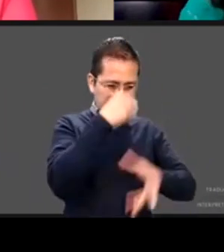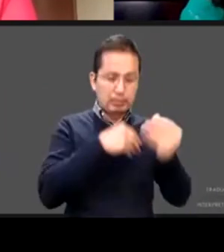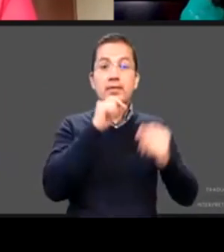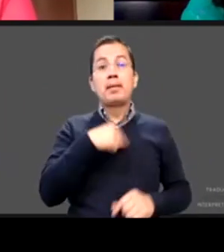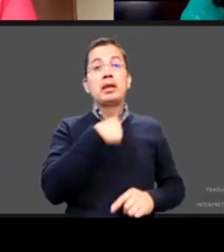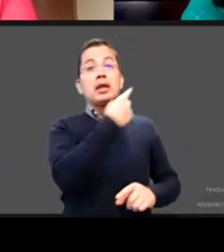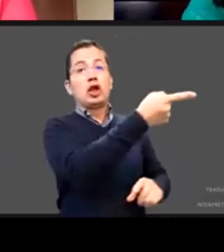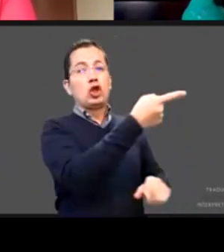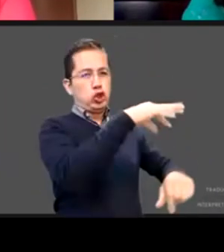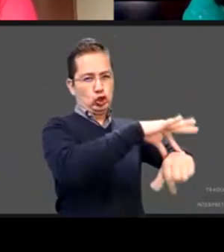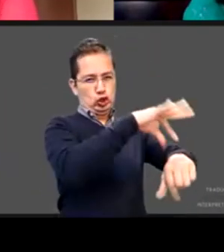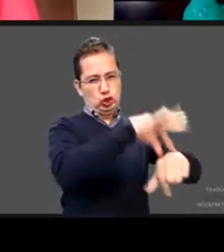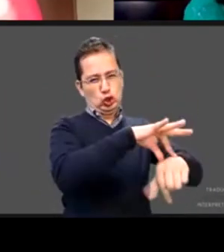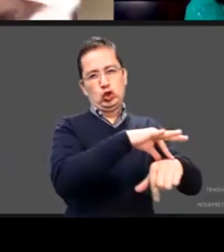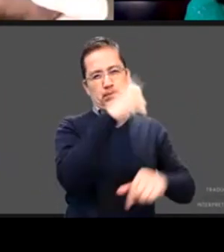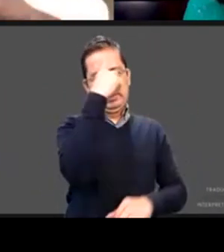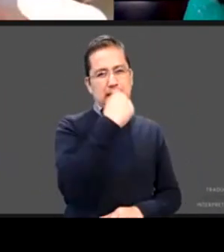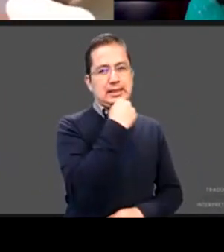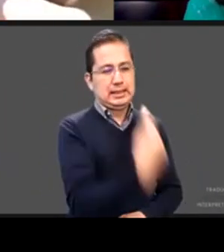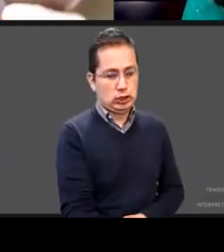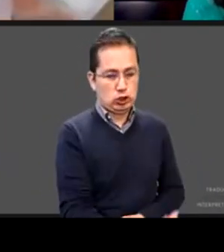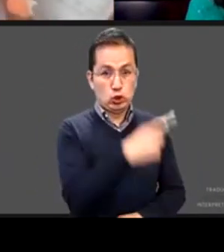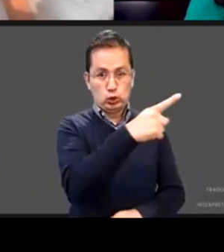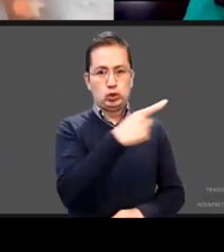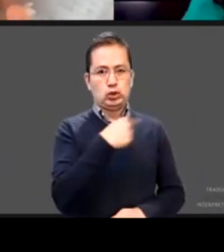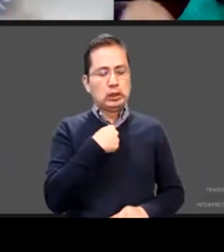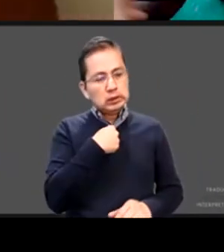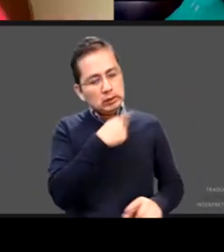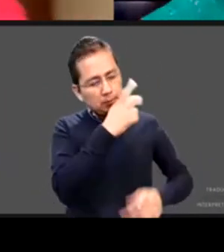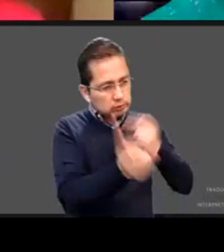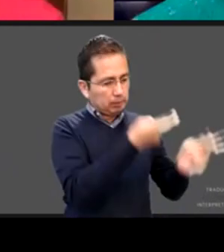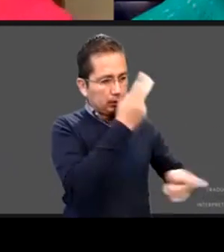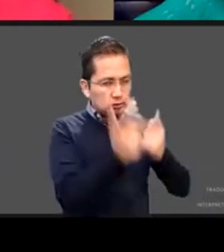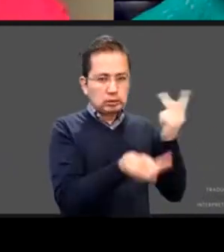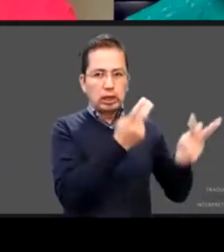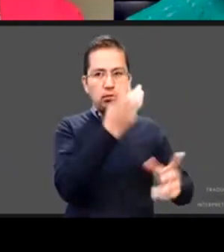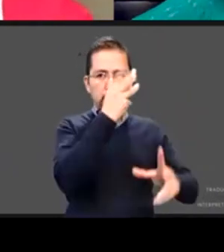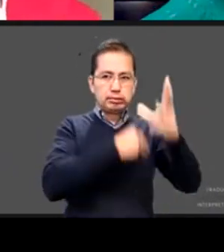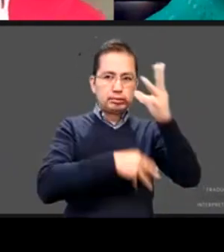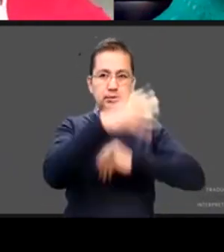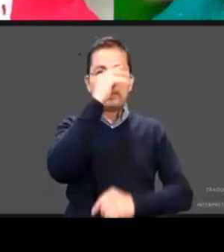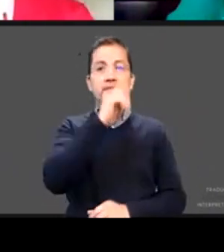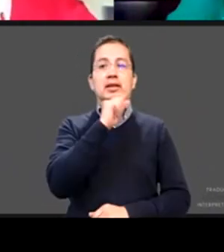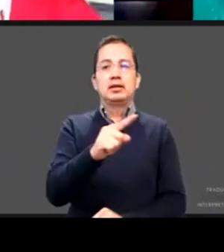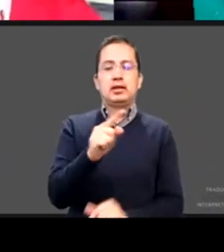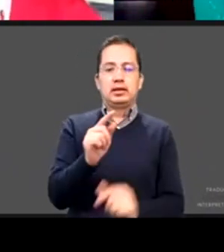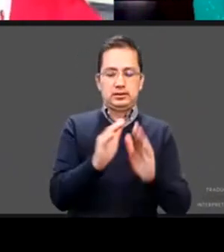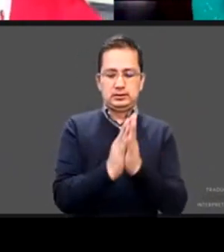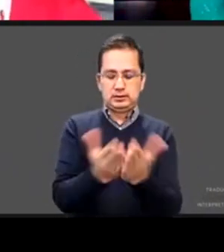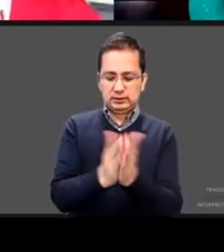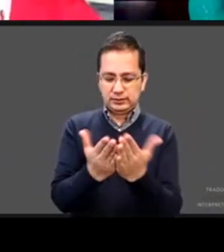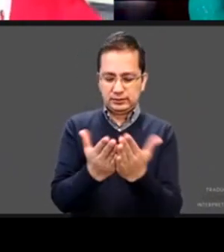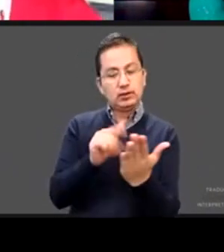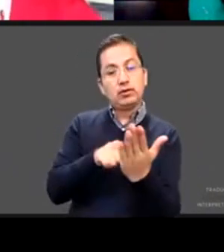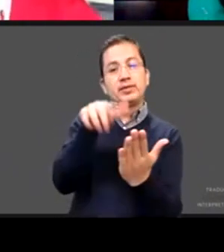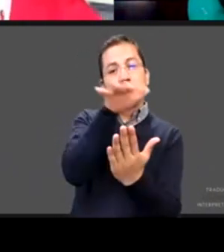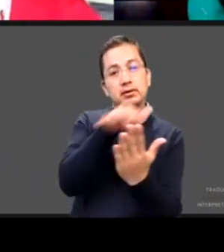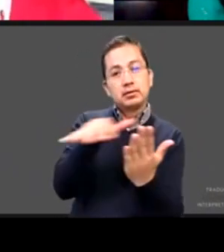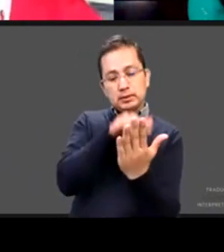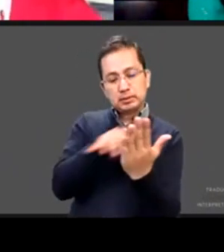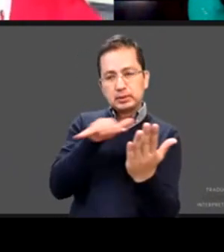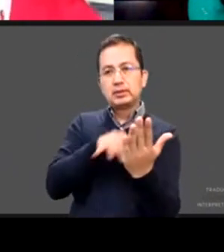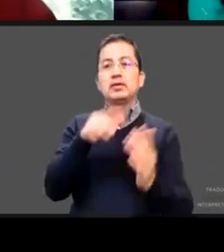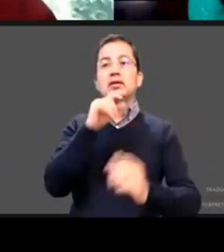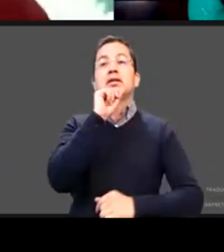Toño y este y también esto leyendo ¿no? y haciendo redes con otras